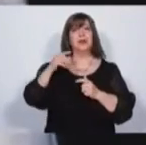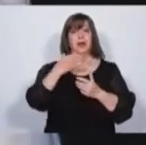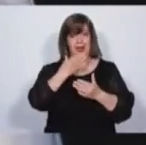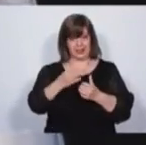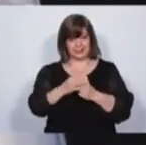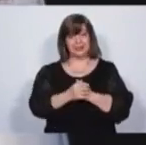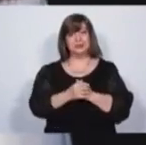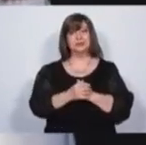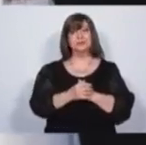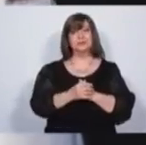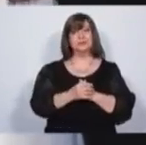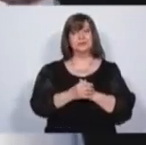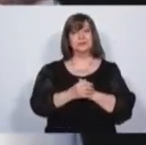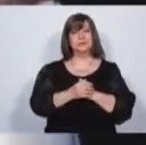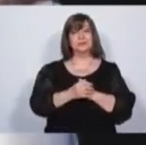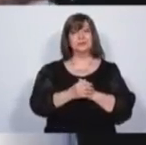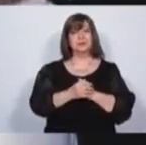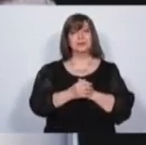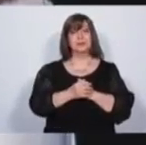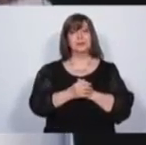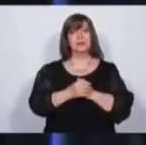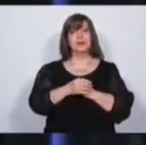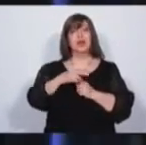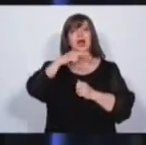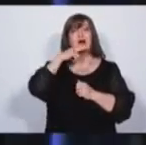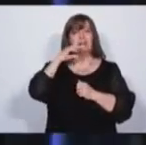Gracias, candidato. Es el momento de Mario Vadillo.